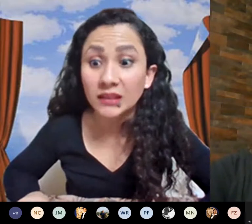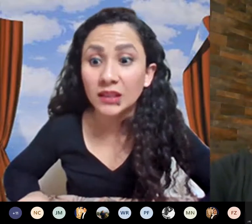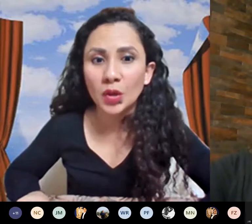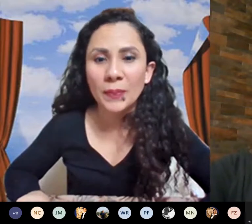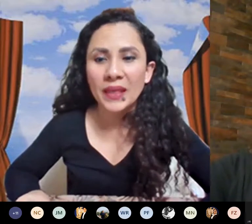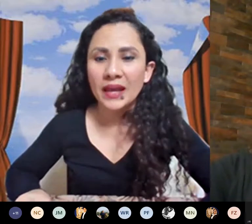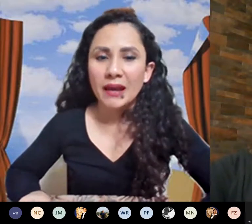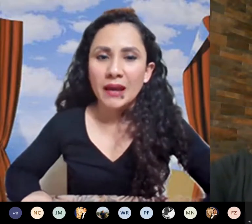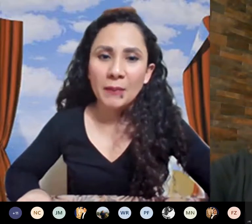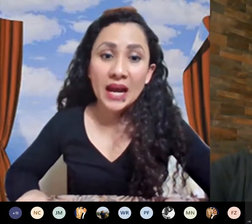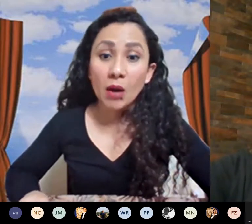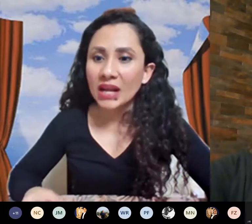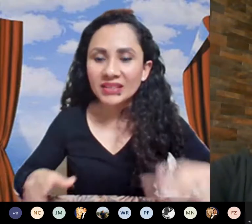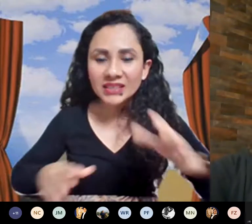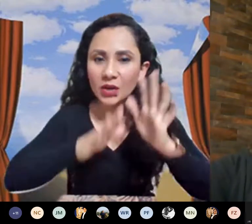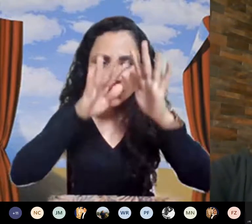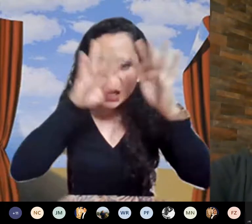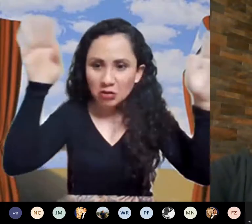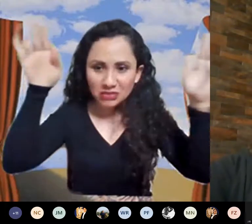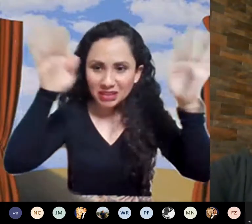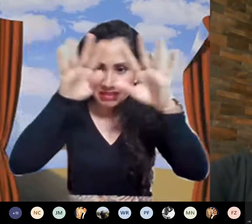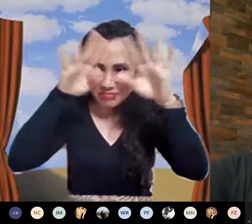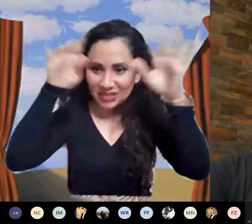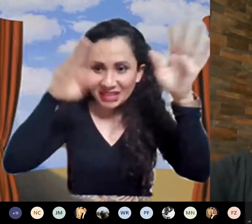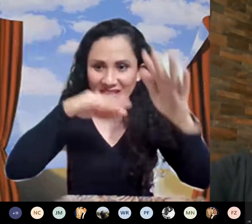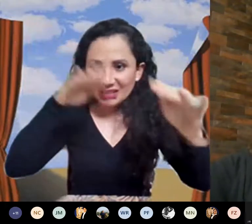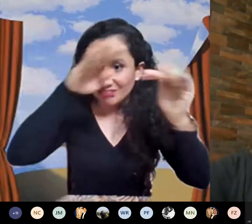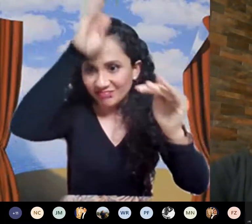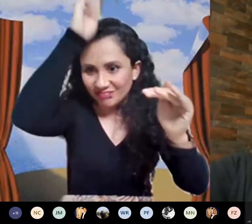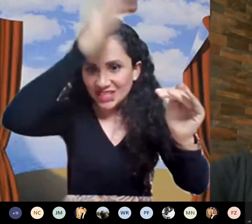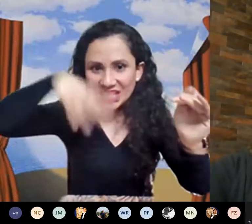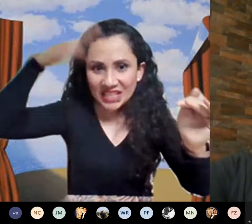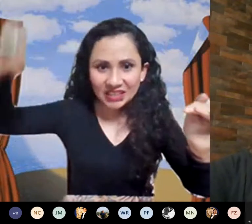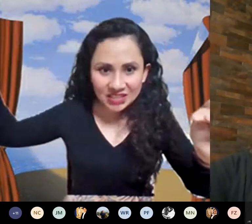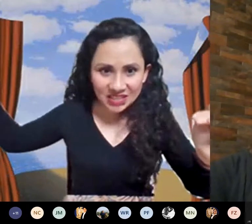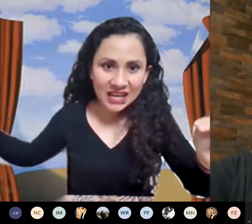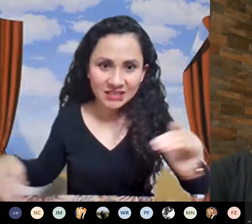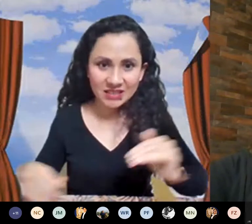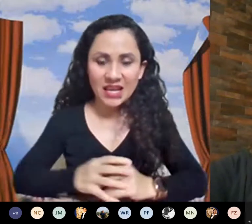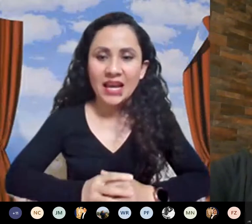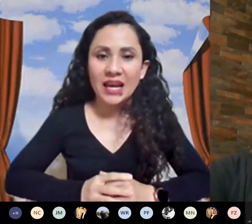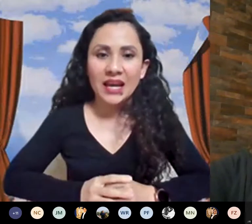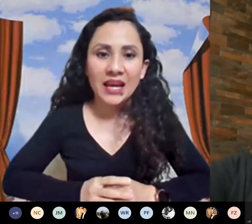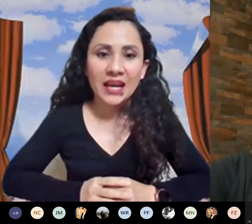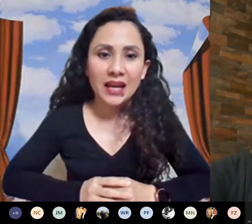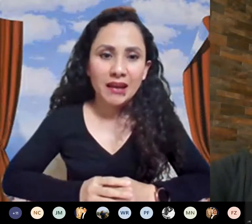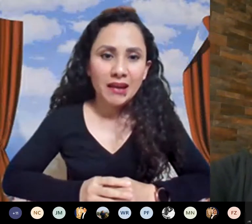automático para una vez que yo ya tengo mis índices